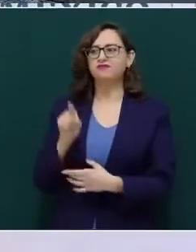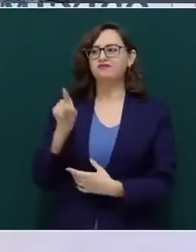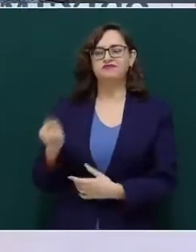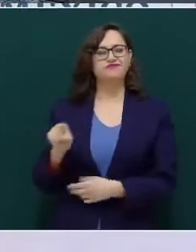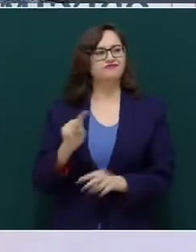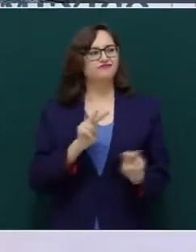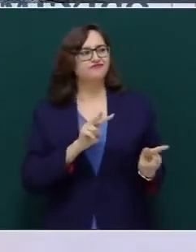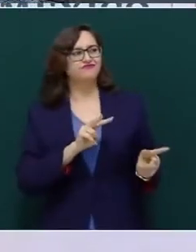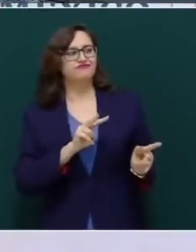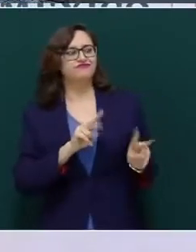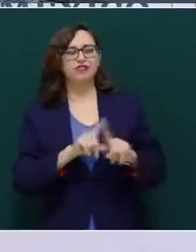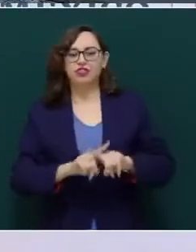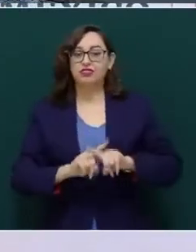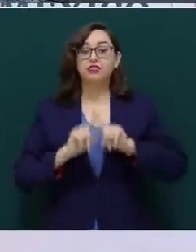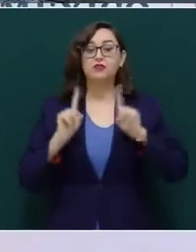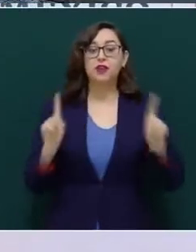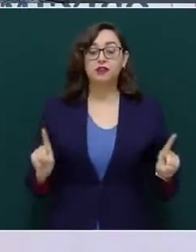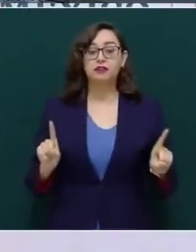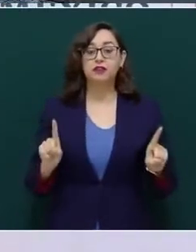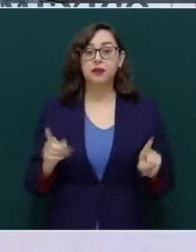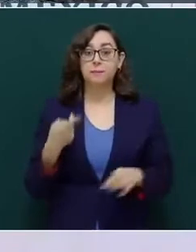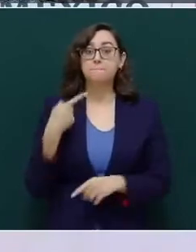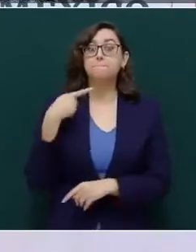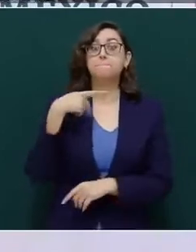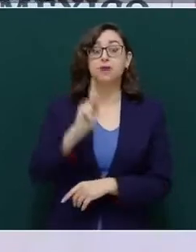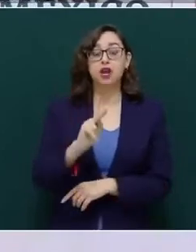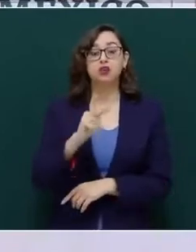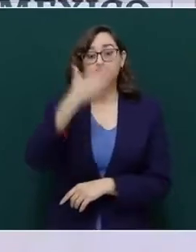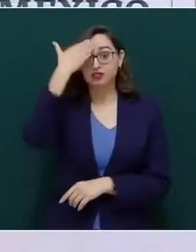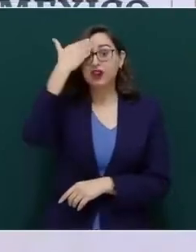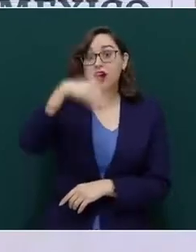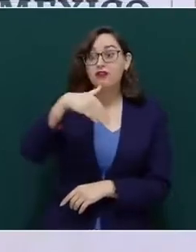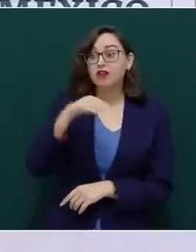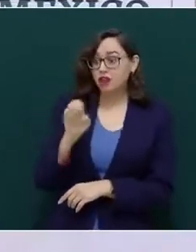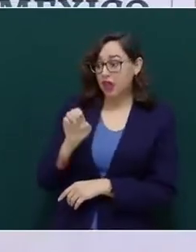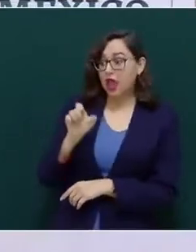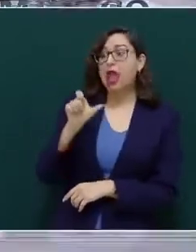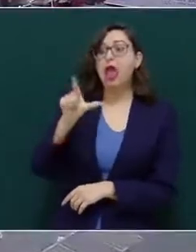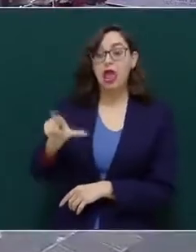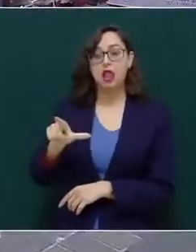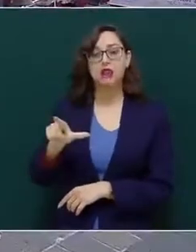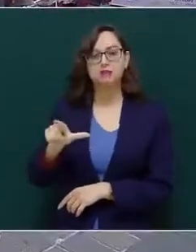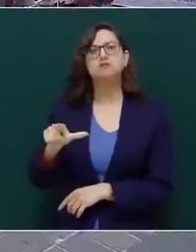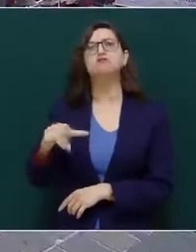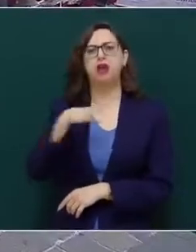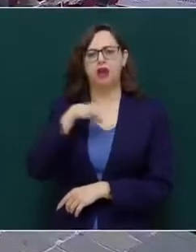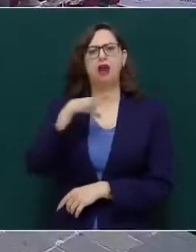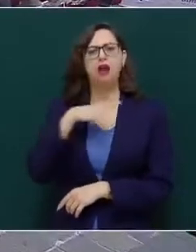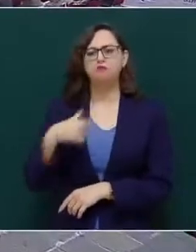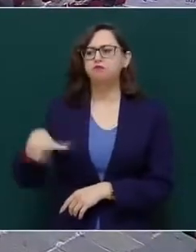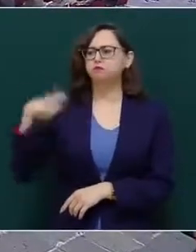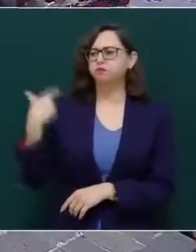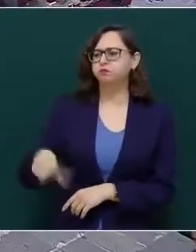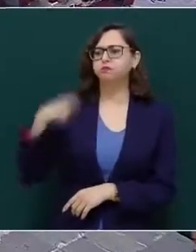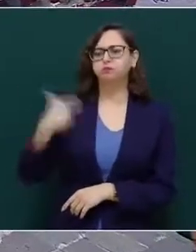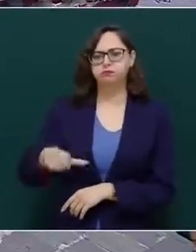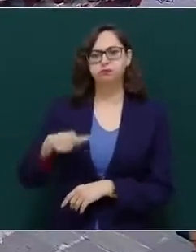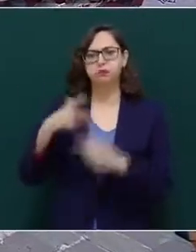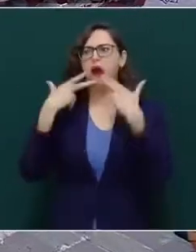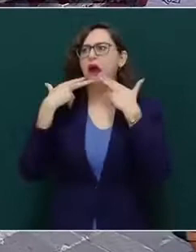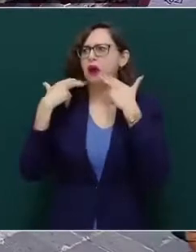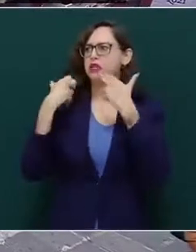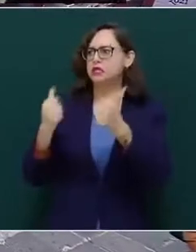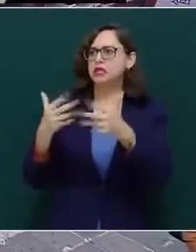acomodada de hacendados, pero desde niño fue educado por Simón Rodríguez,